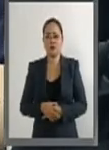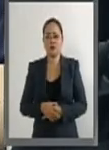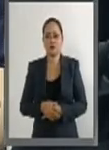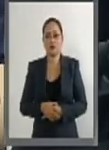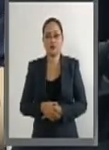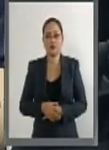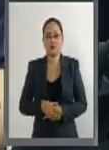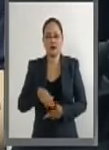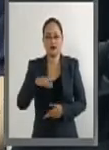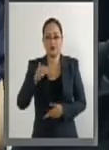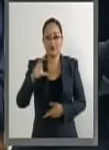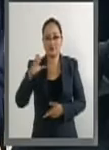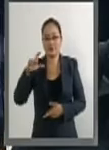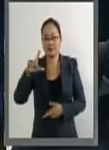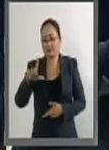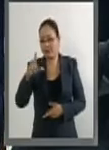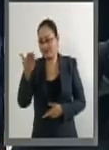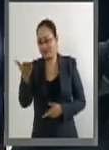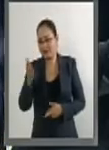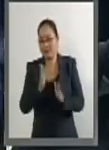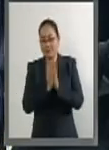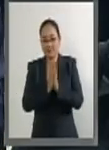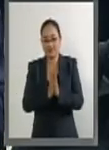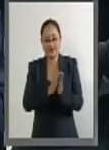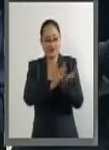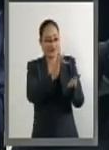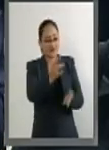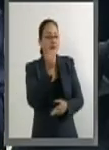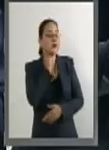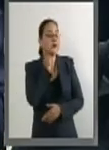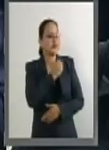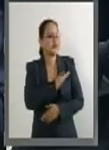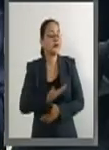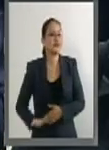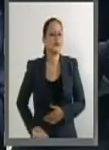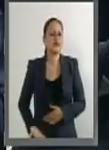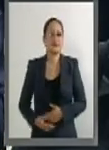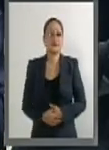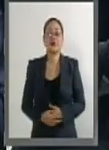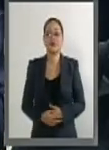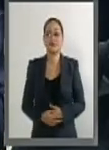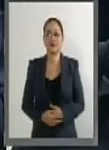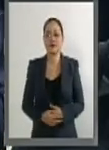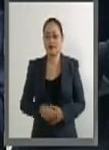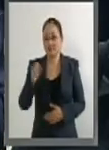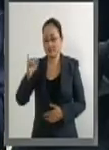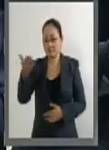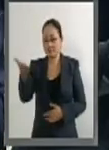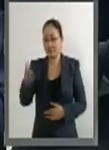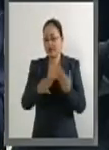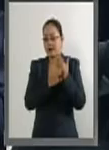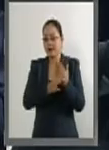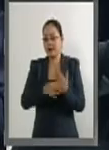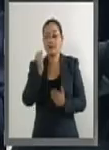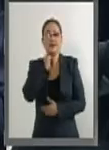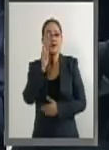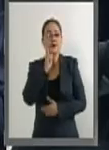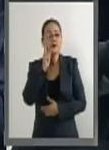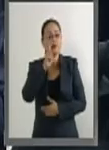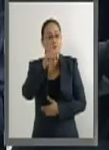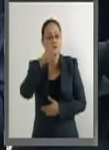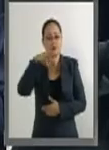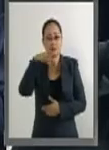Michelle, por favor. Gracias, senador presidente. Sí, como dice la senadora Lorena Cuellar,